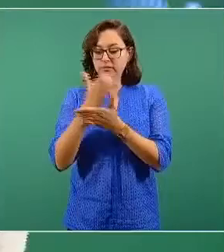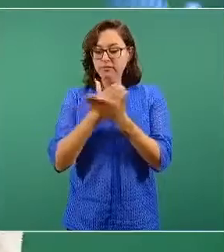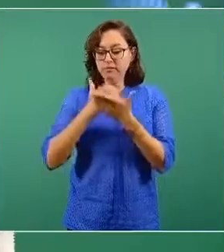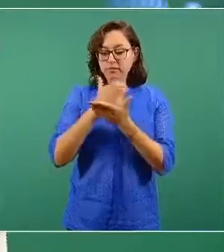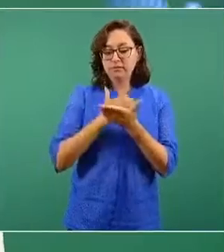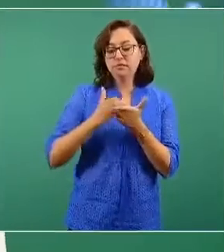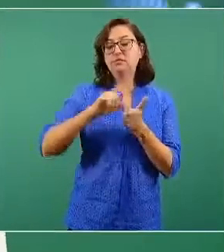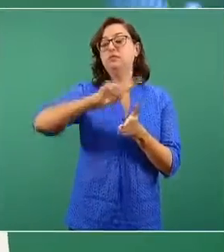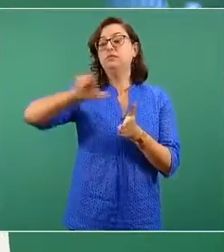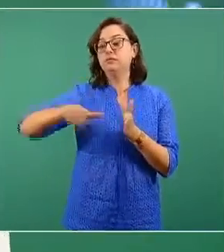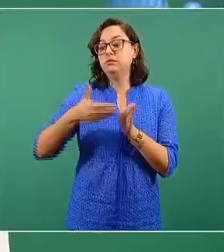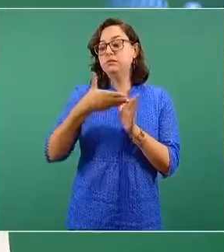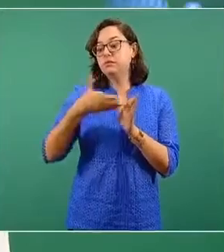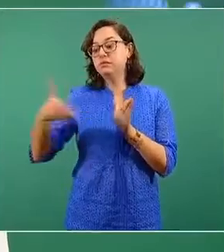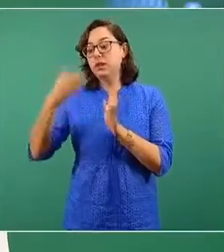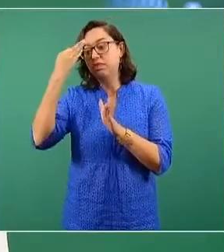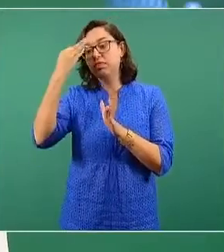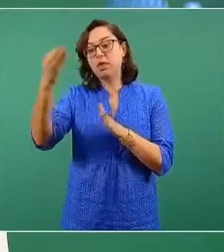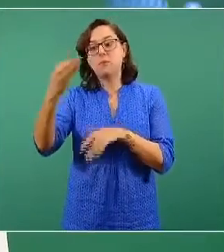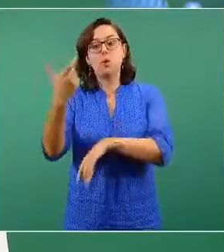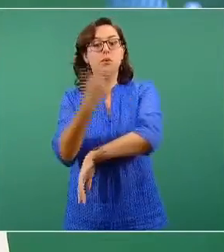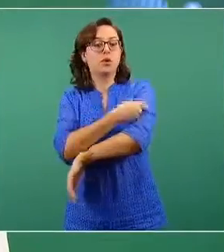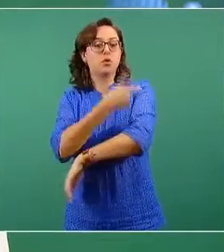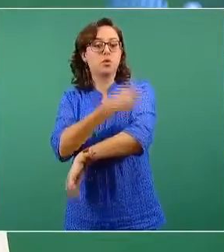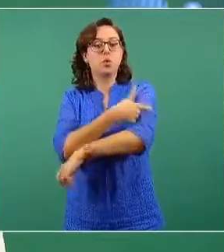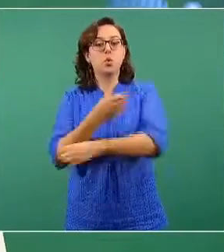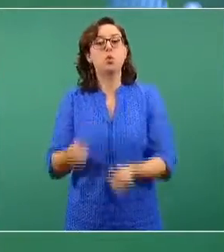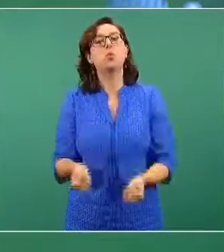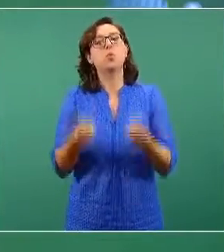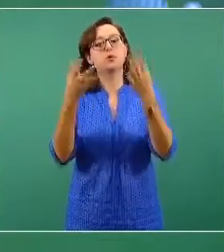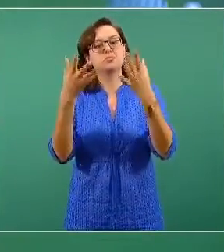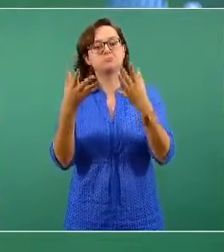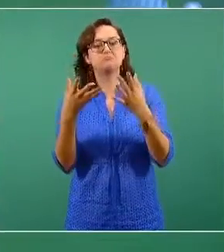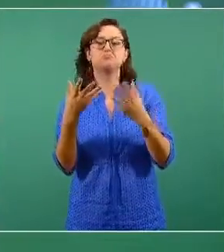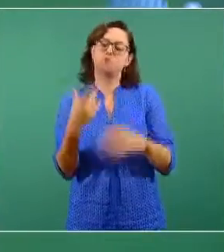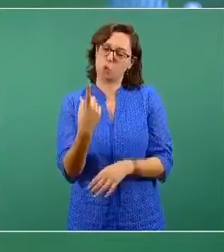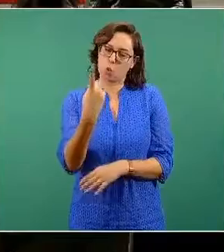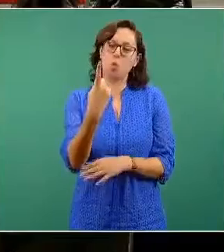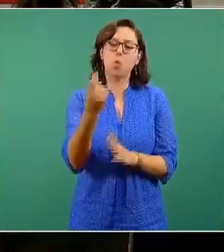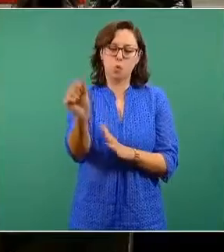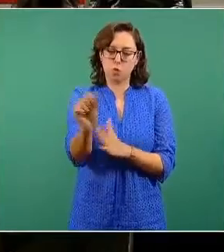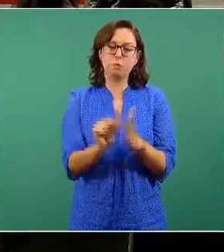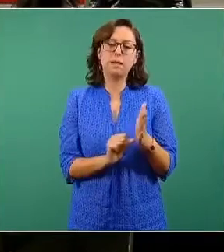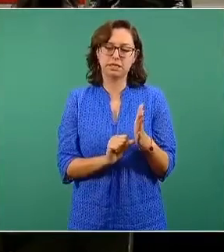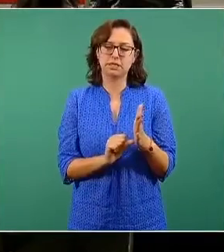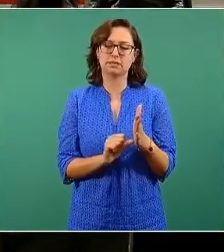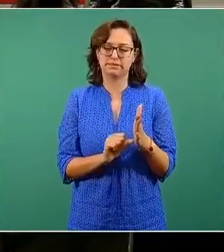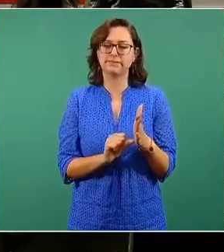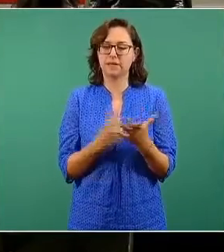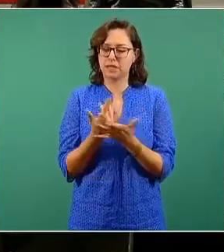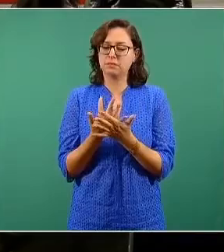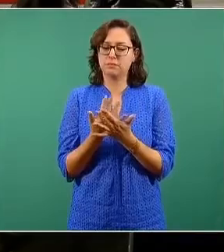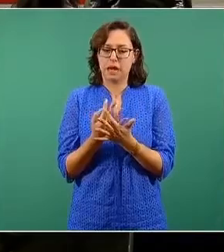persona resolvió su estado de enfermedad COVID y que se pueda vacunar.